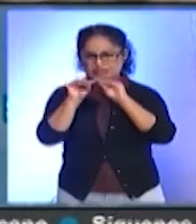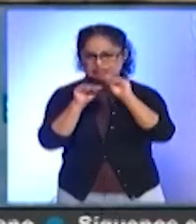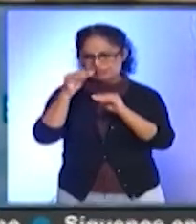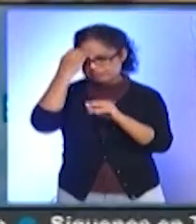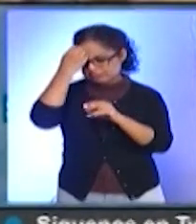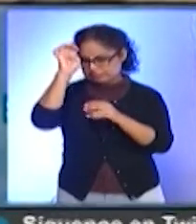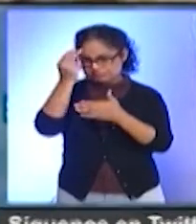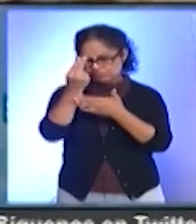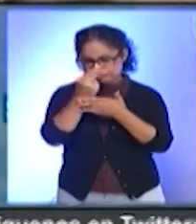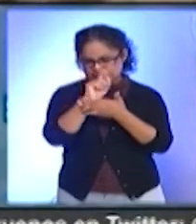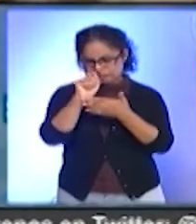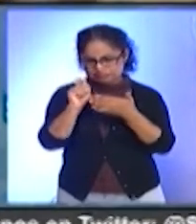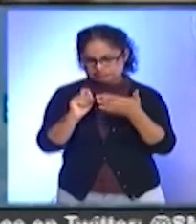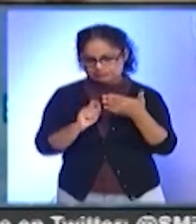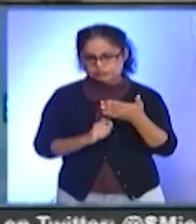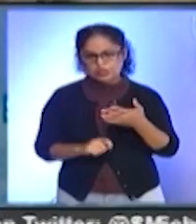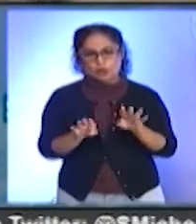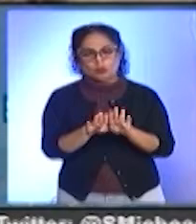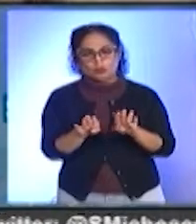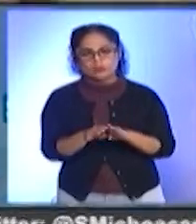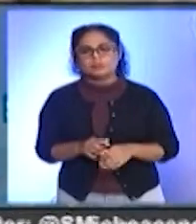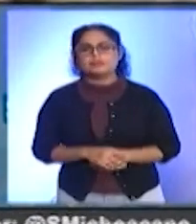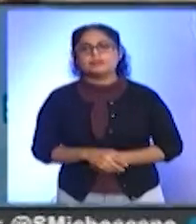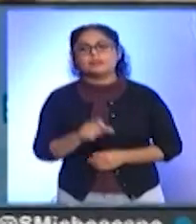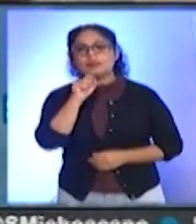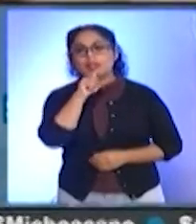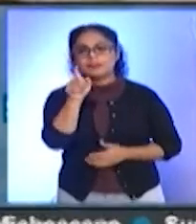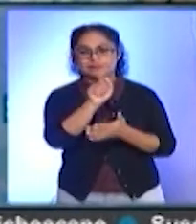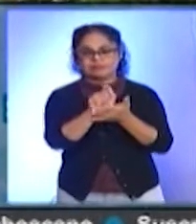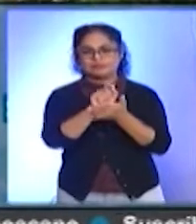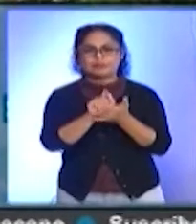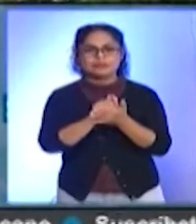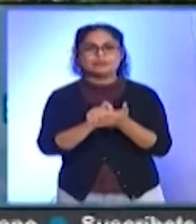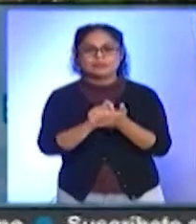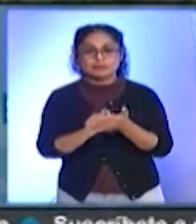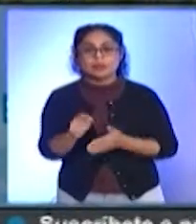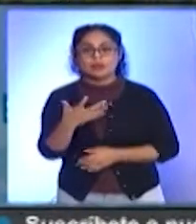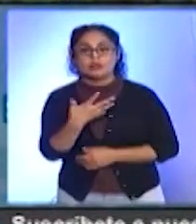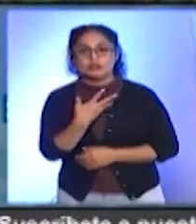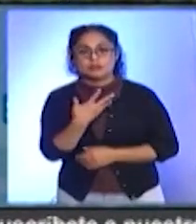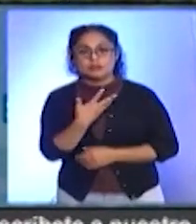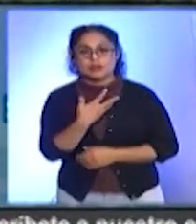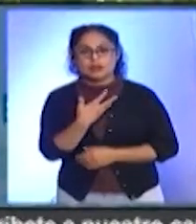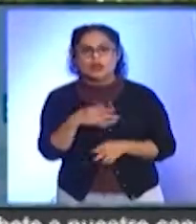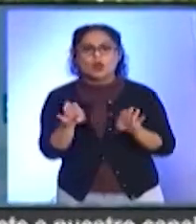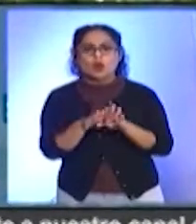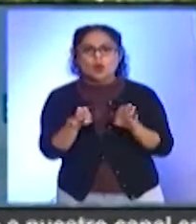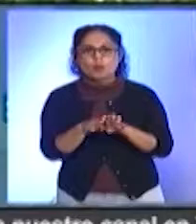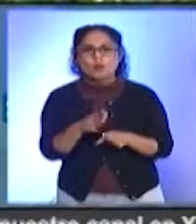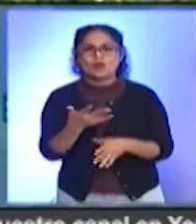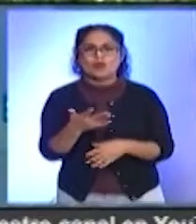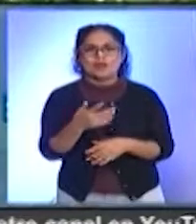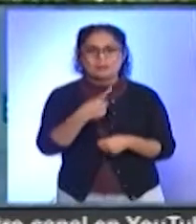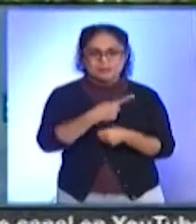aunque pueden o no presentar escenas iconográficas. Por lo general, la escritora en aquellas que sí lo llevan, trata de una secuencia primaria,